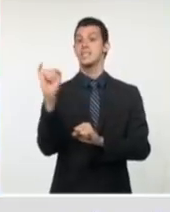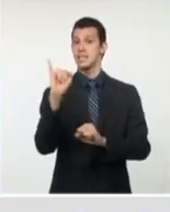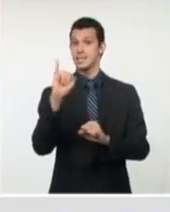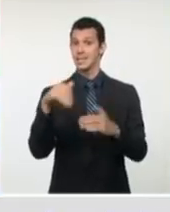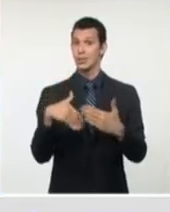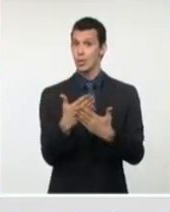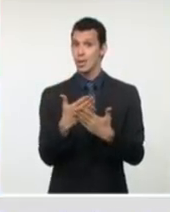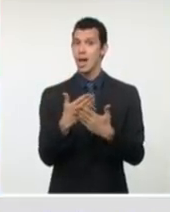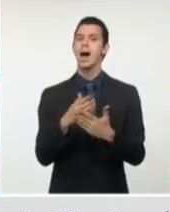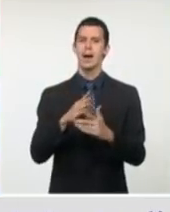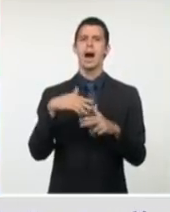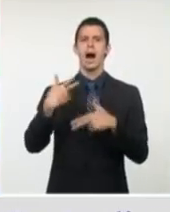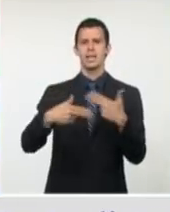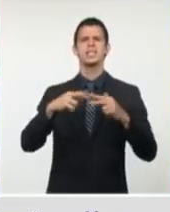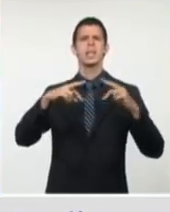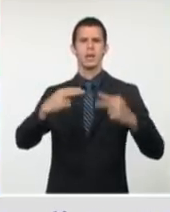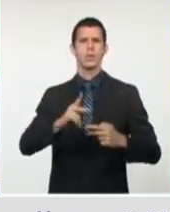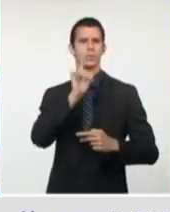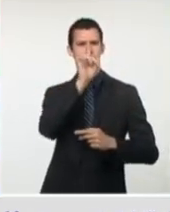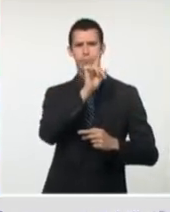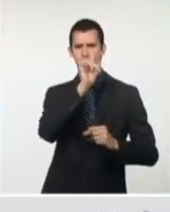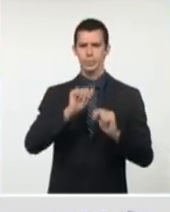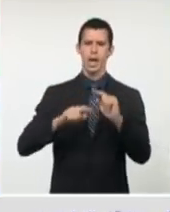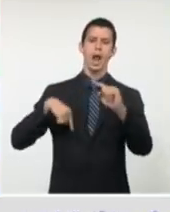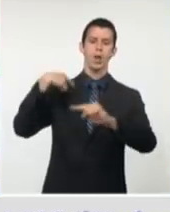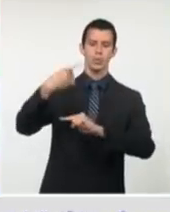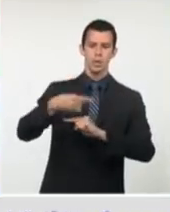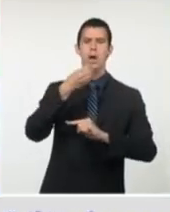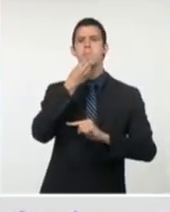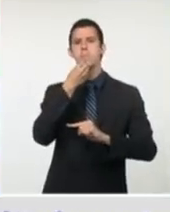al territorio para donde él vino.